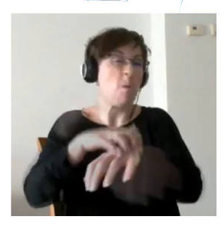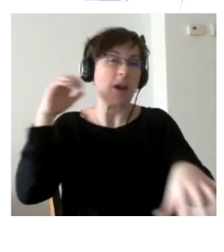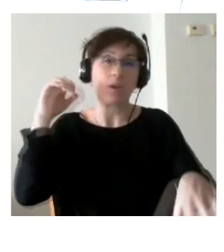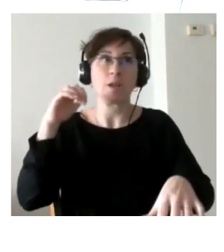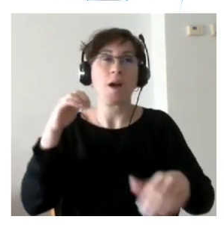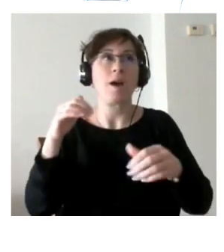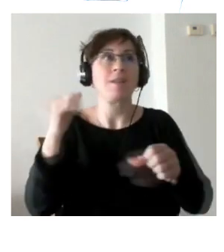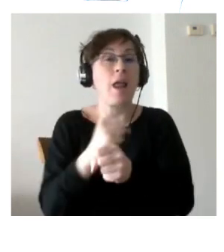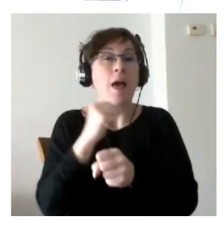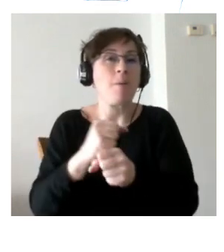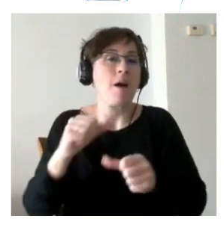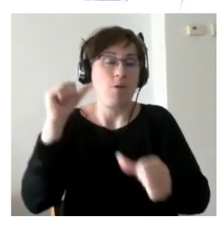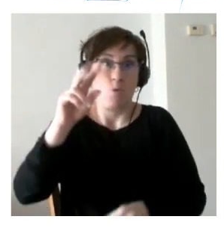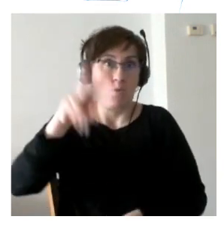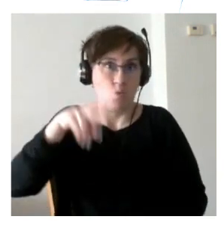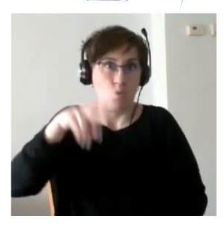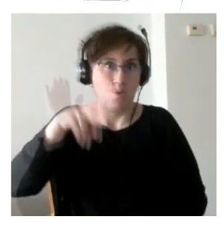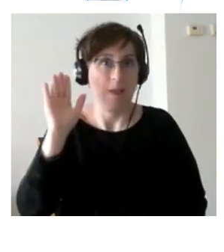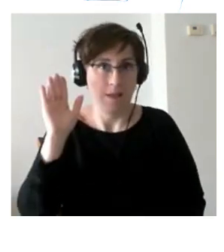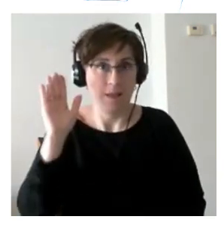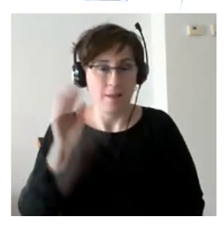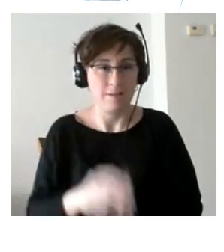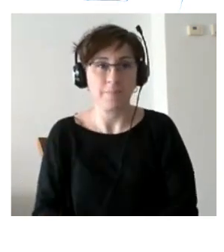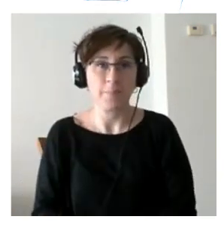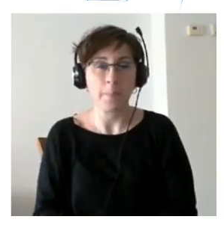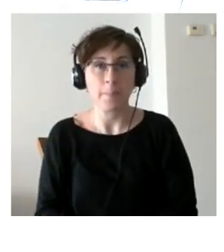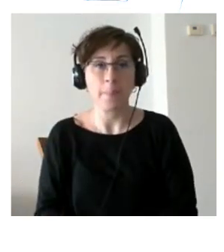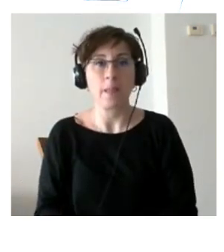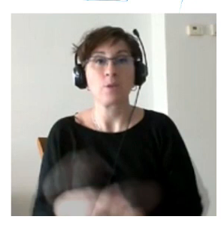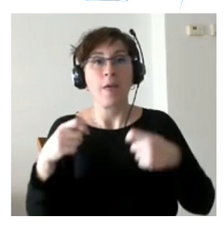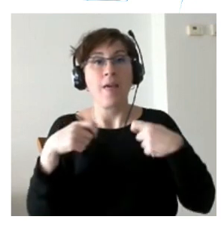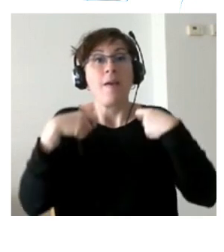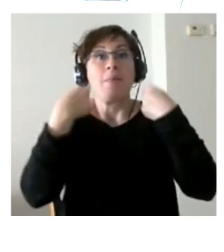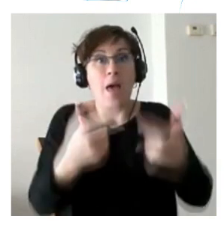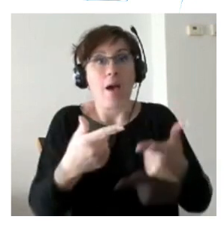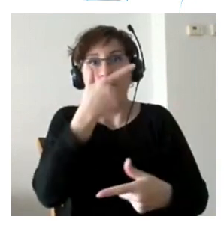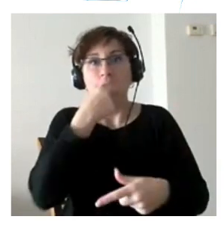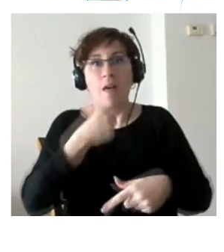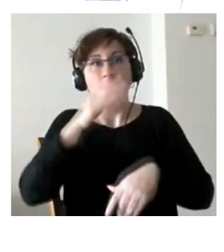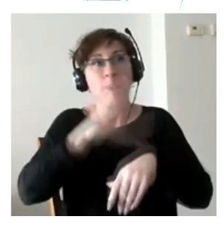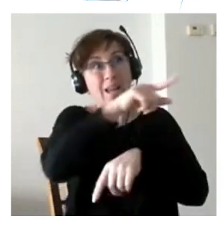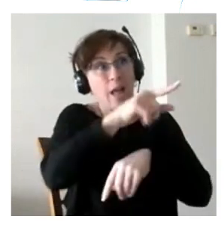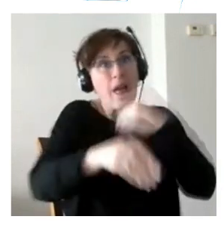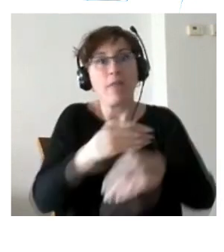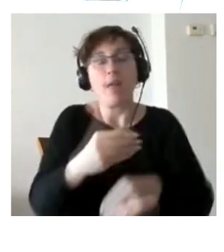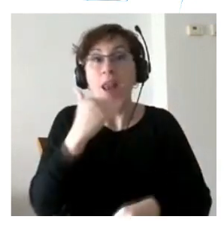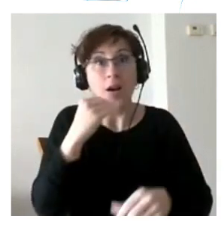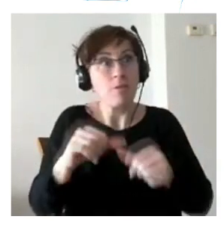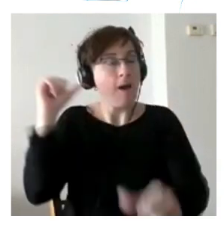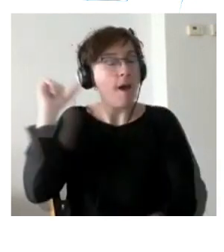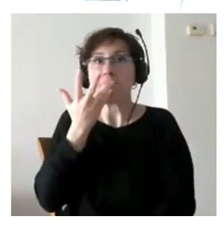laboral y estábamos convocando invitando y facilitando apoyos para acceder a algo absolutamente desconocido